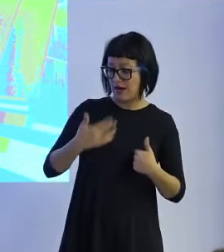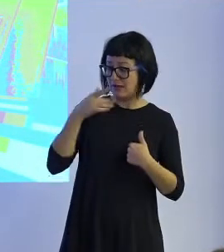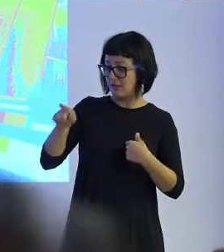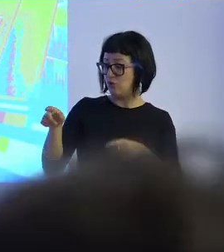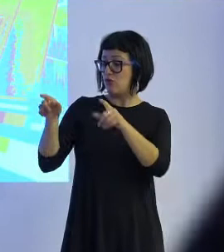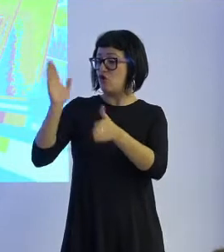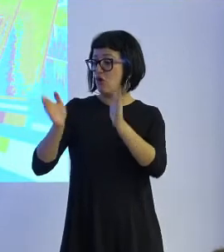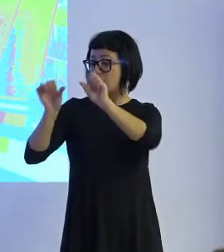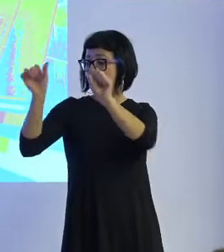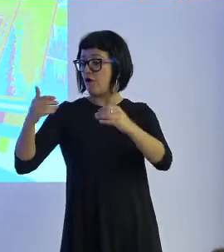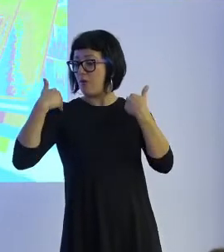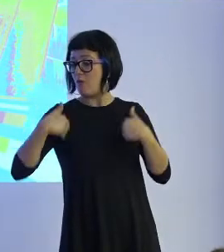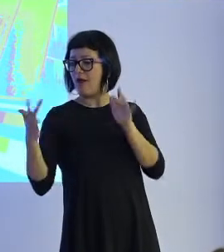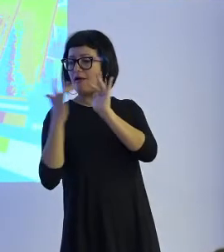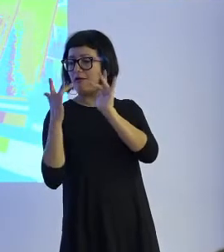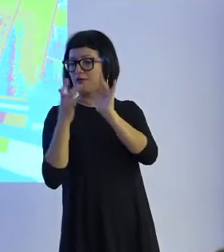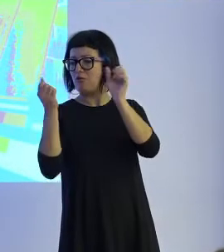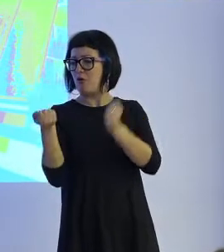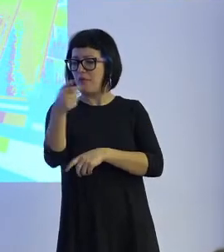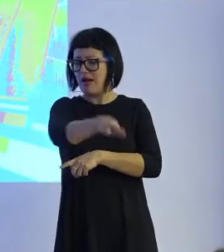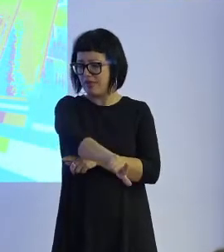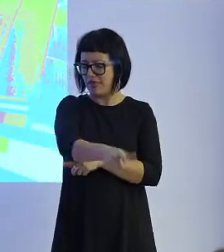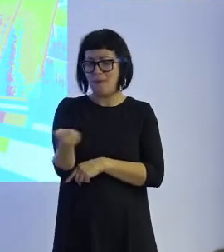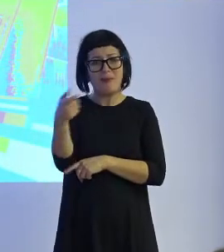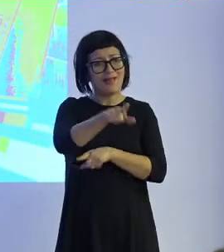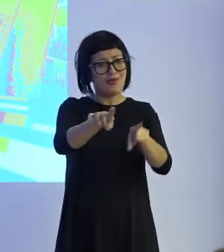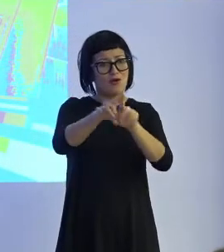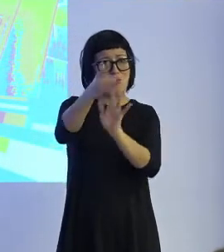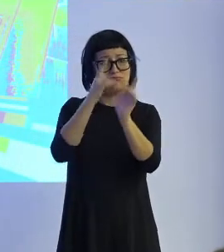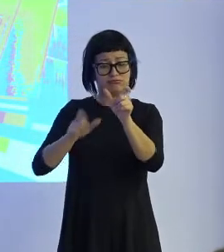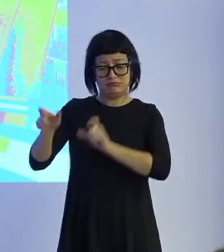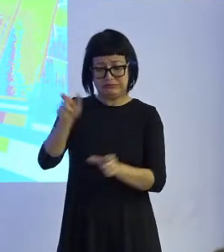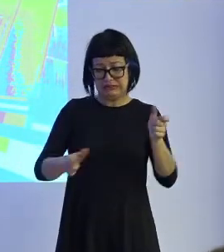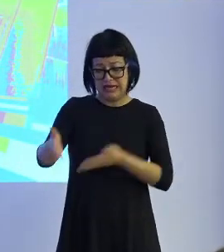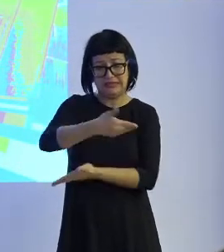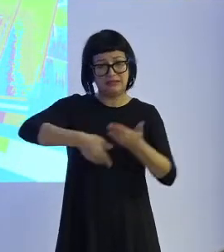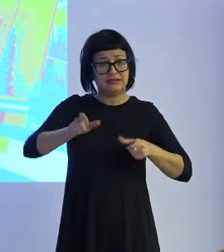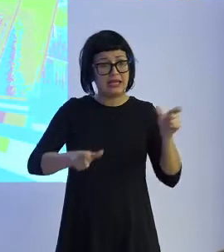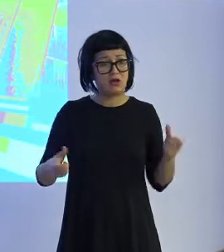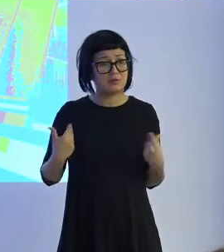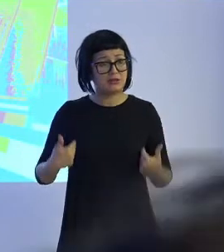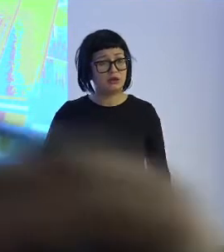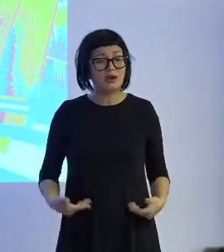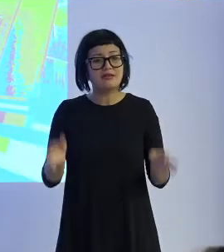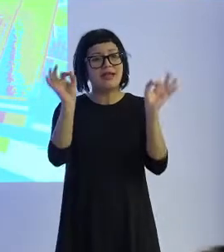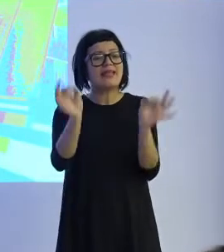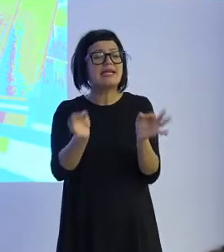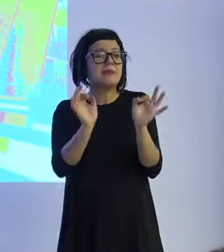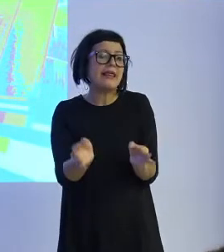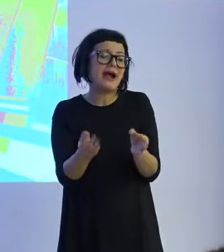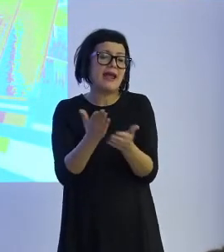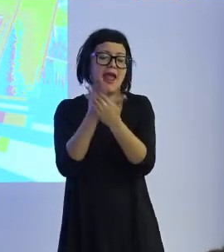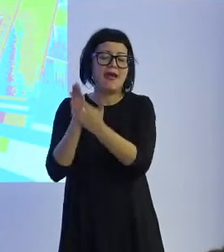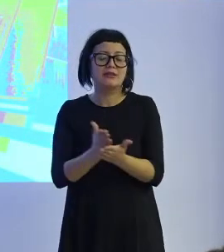forma humana, de forma similar o muy parecida a la que lo hacemos entre nosotros, con las personas. Y es cierto, y hay